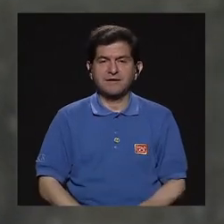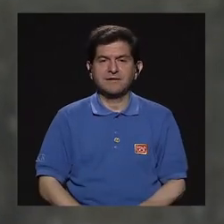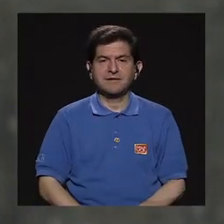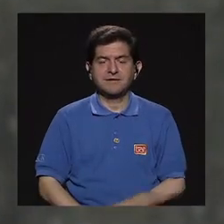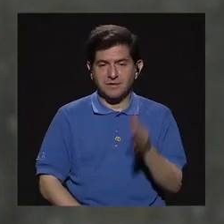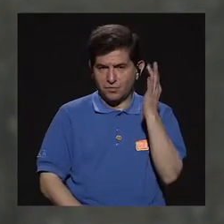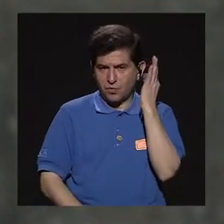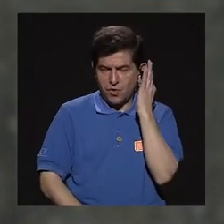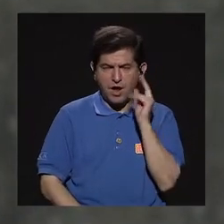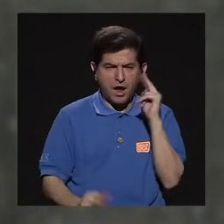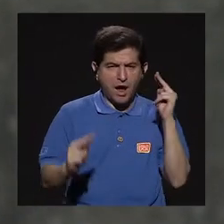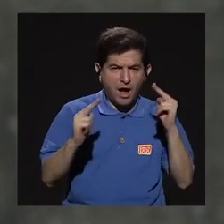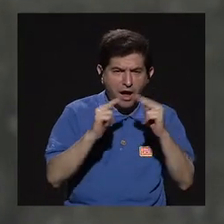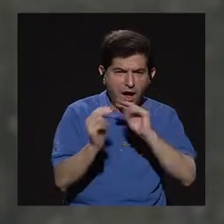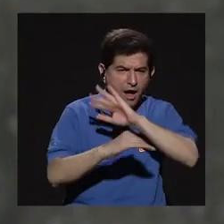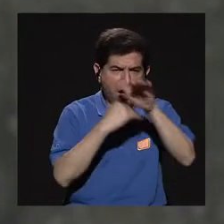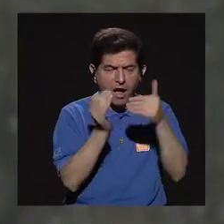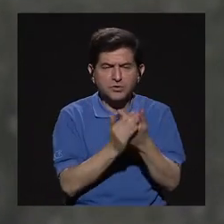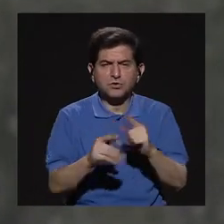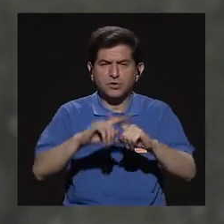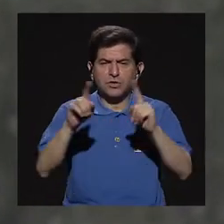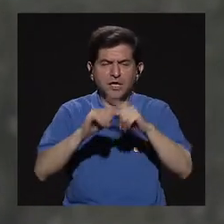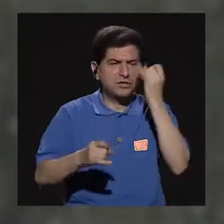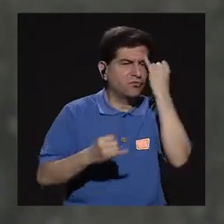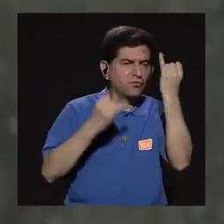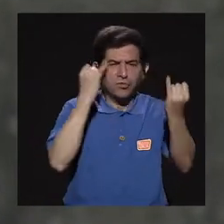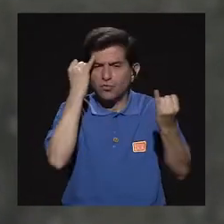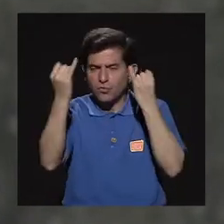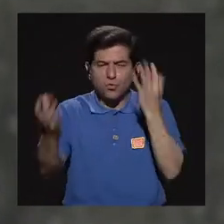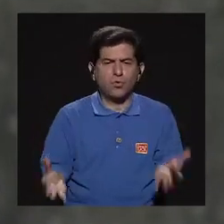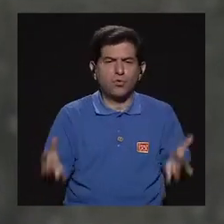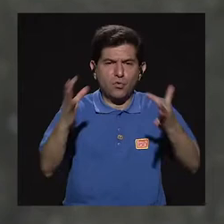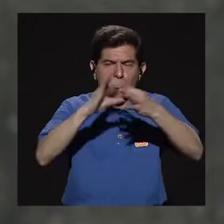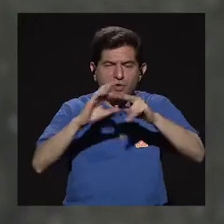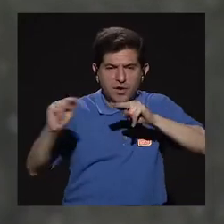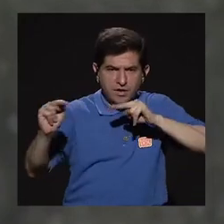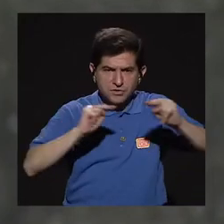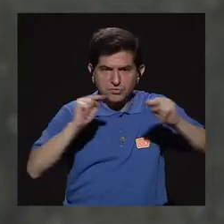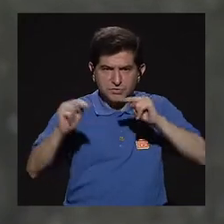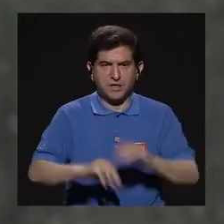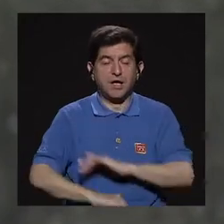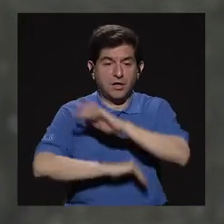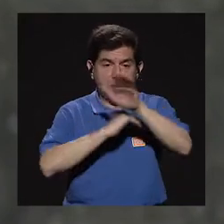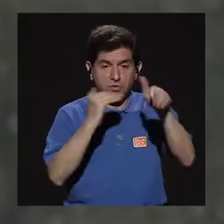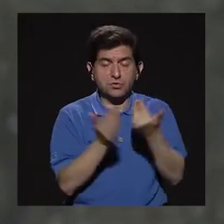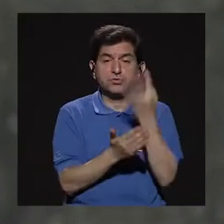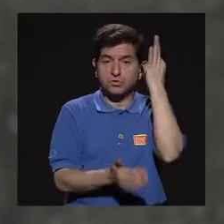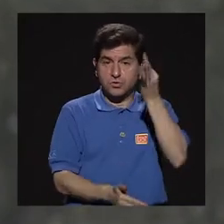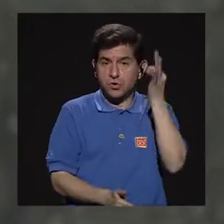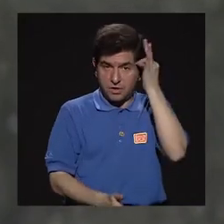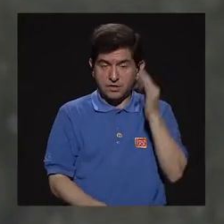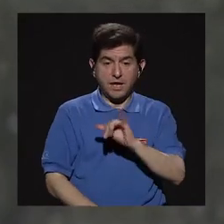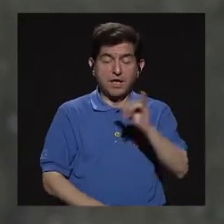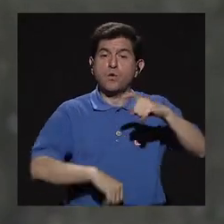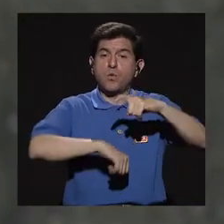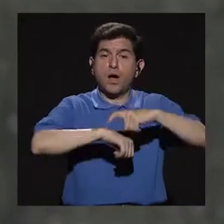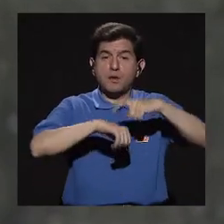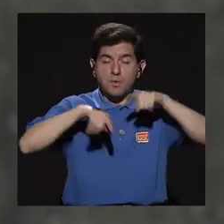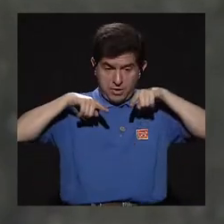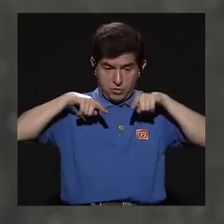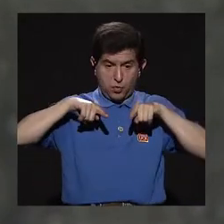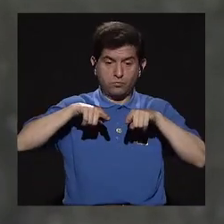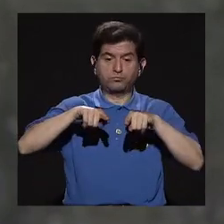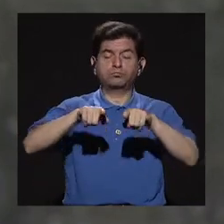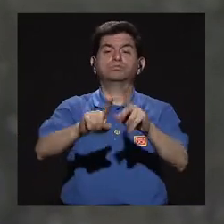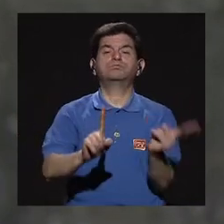digamos, van conociendo, digamos, todos estos conceptos, ¿verdad? Que están relacionados con un negocio, digamos, toda la parte teórica a la vez, van